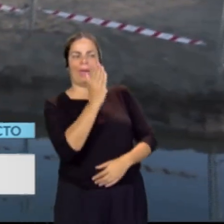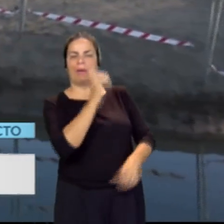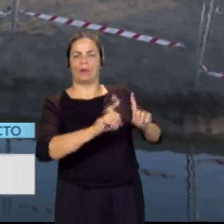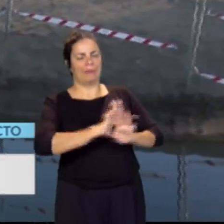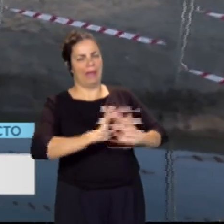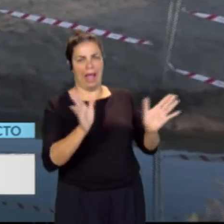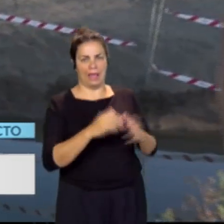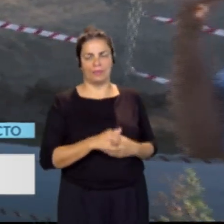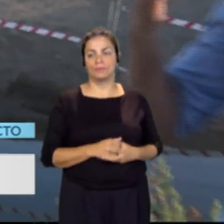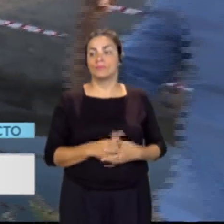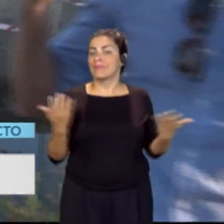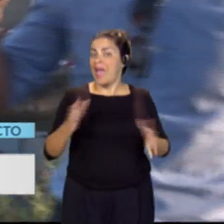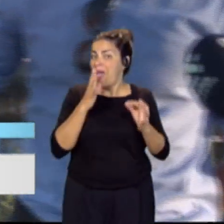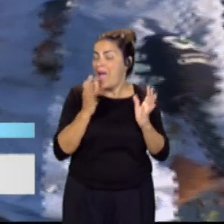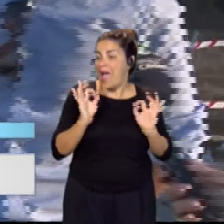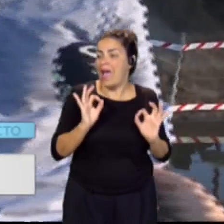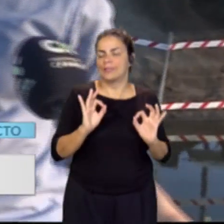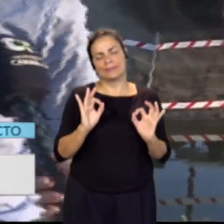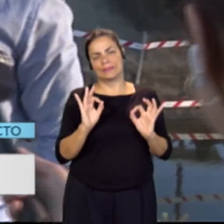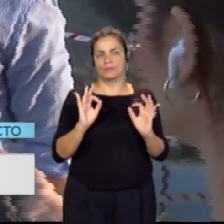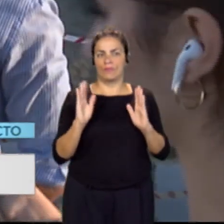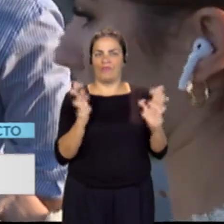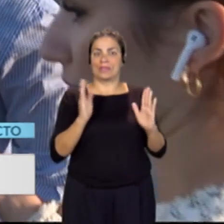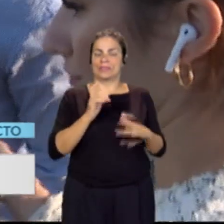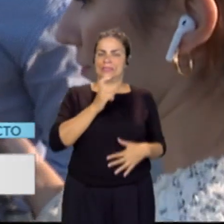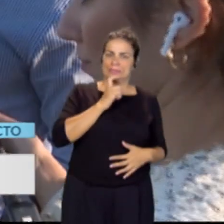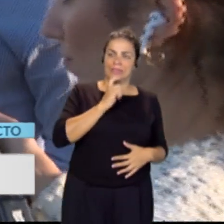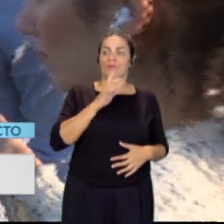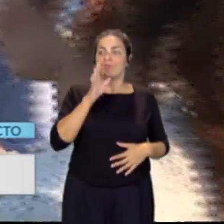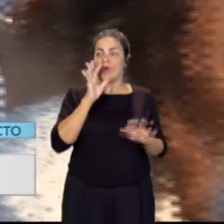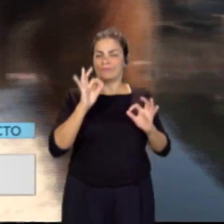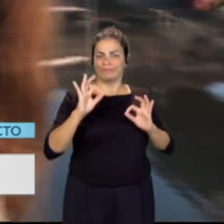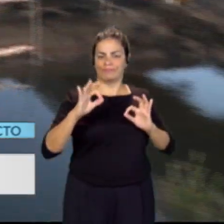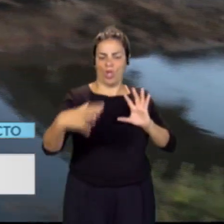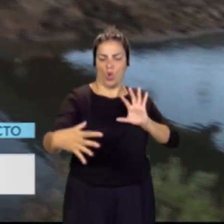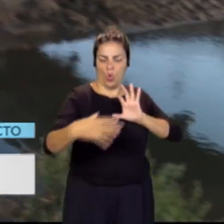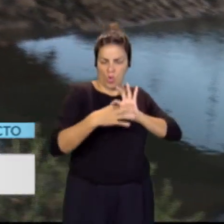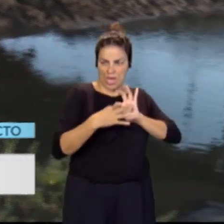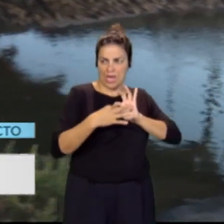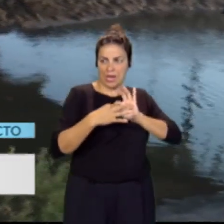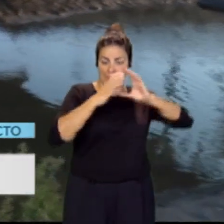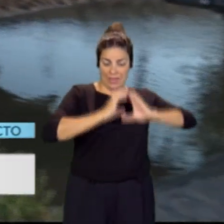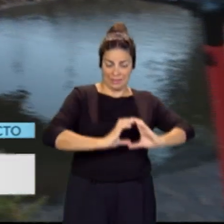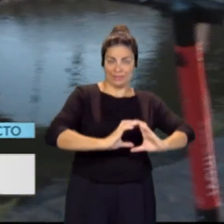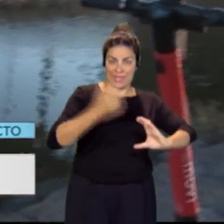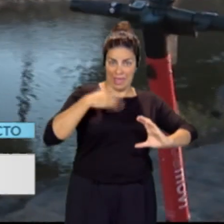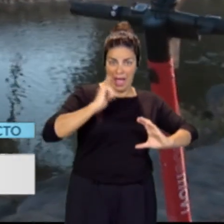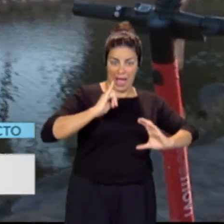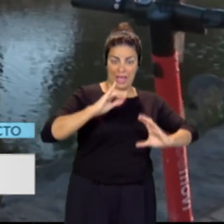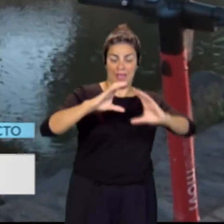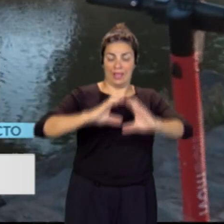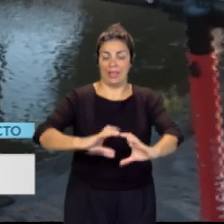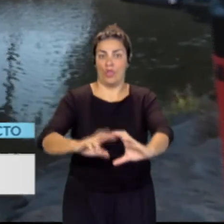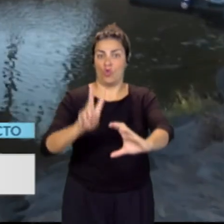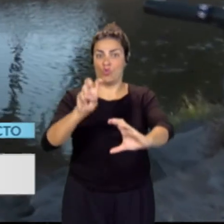Ahora mismo estamos en la fase más crítica, que es la conexión entre la conducción existente y la